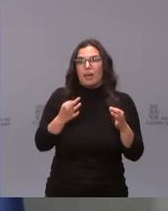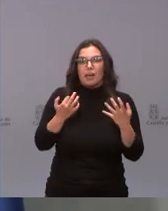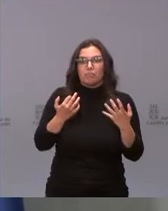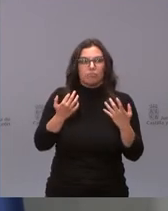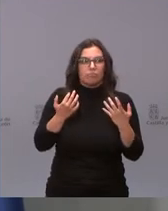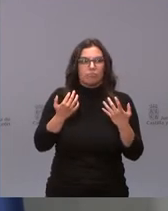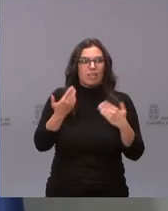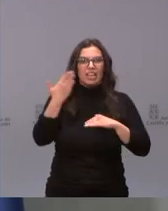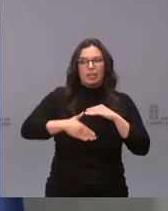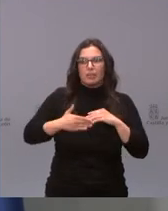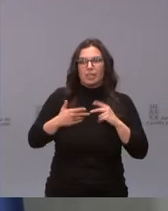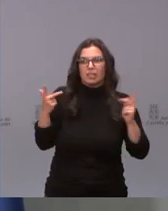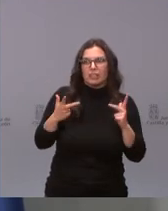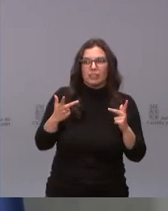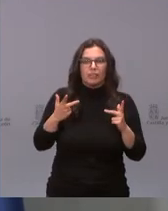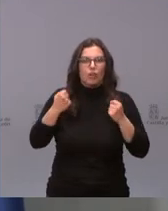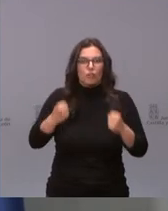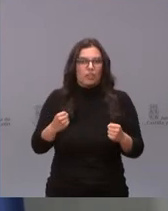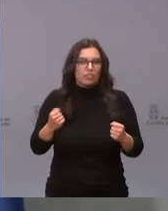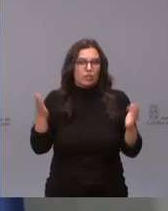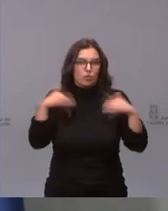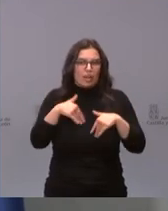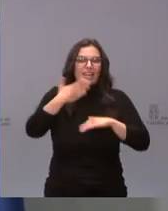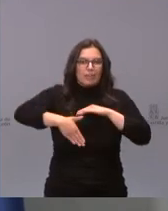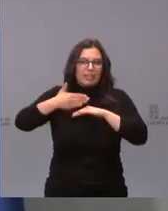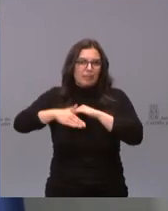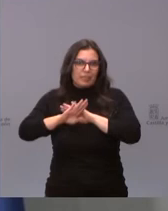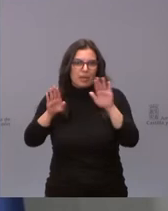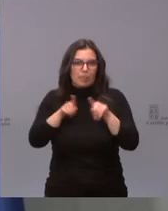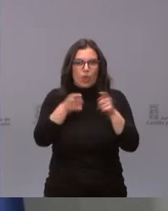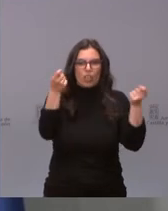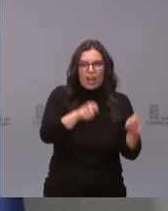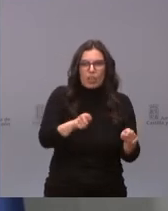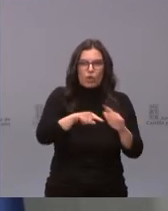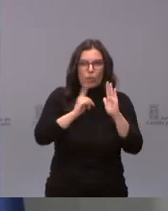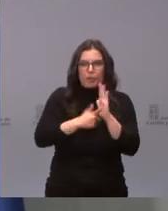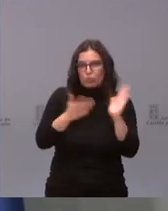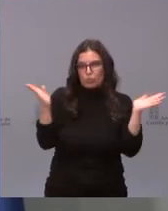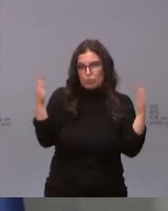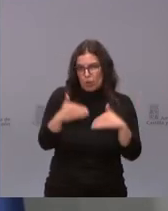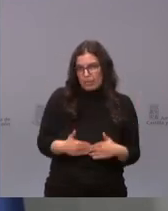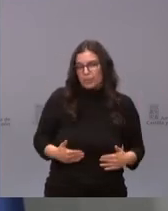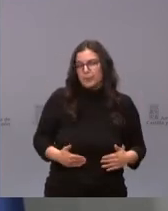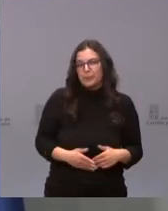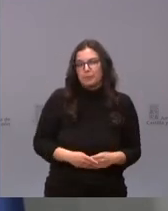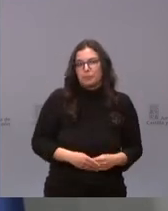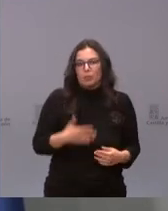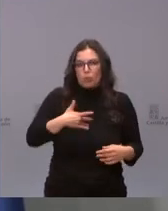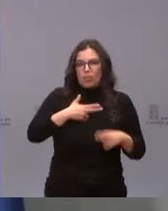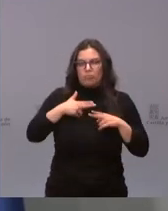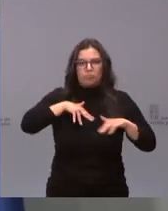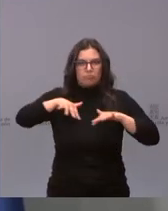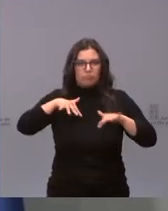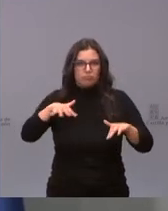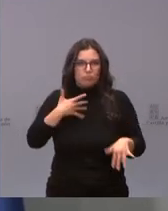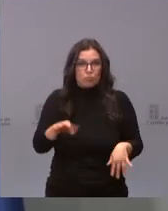de ningún sector, están limitando los aforos, pero no está impidiéndose ninguna